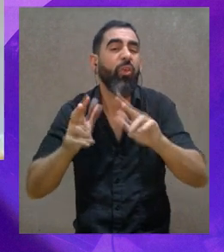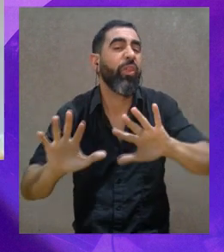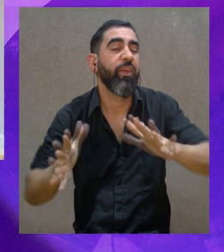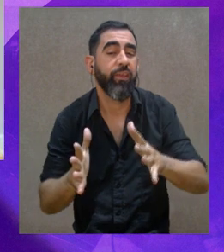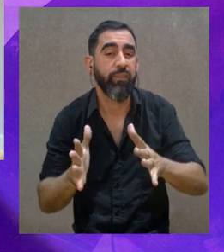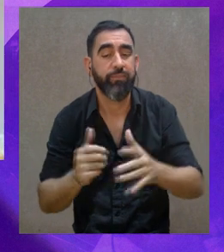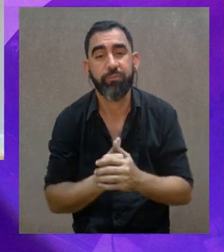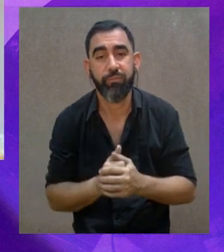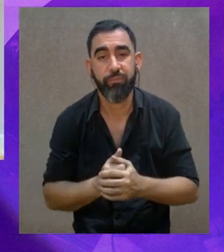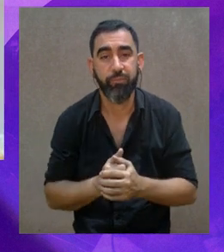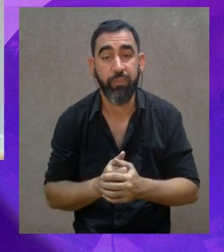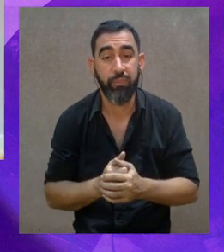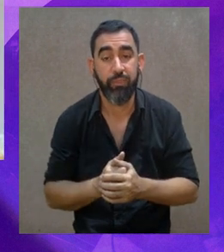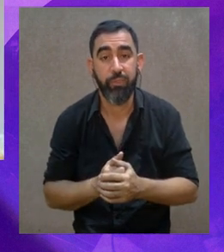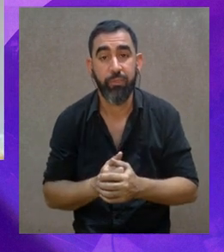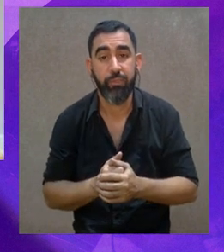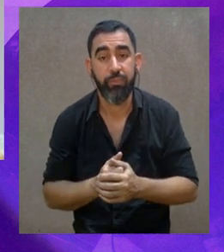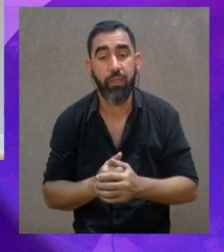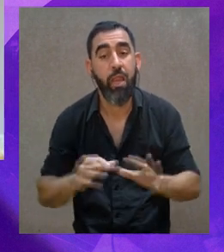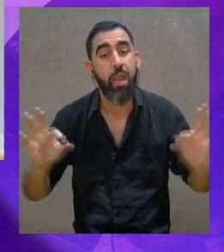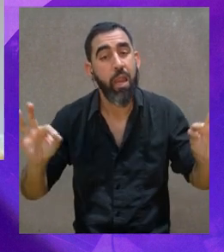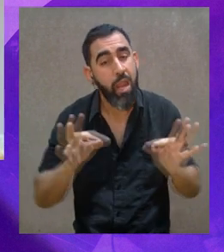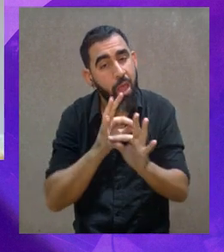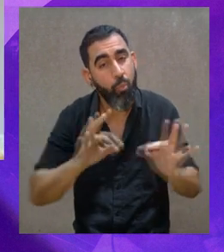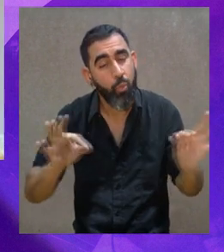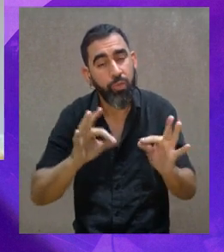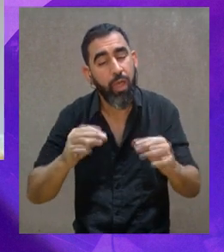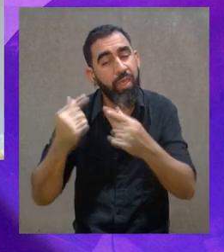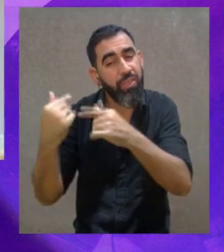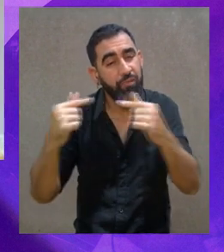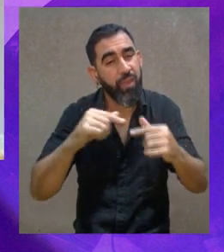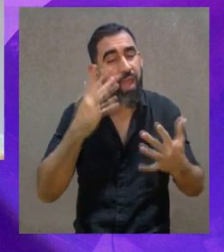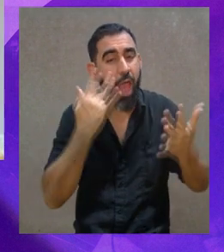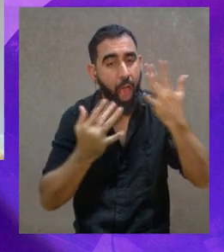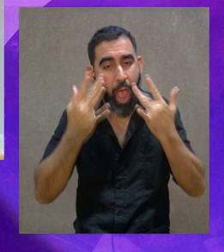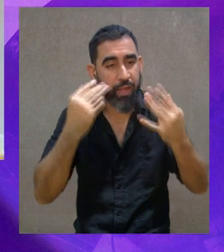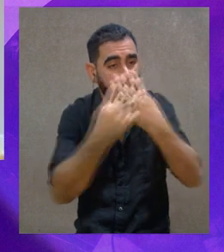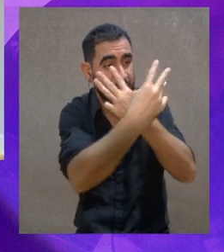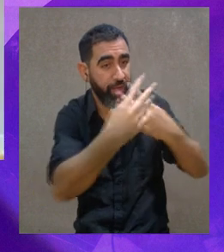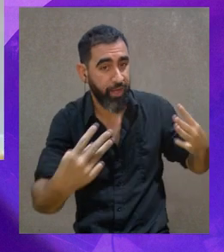decir que si bien la música ha ido un poco a contrapelo de las otras artes, ¿no?